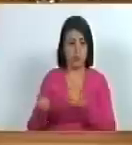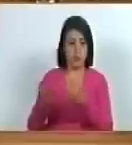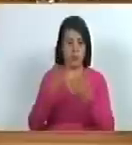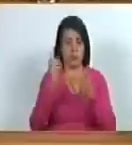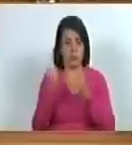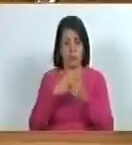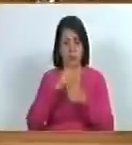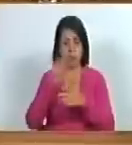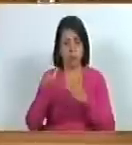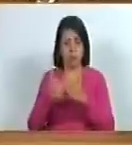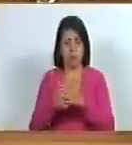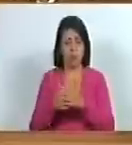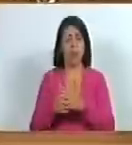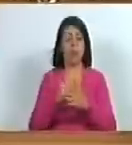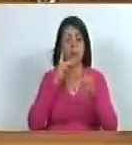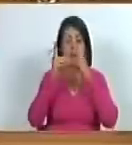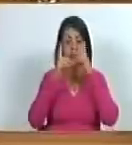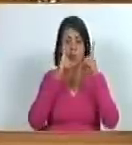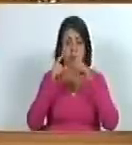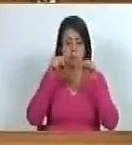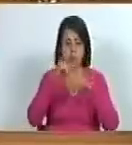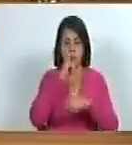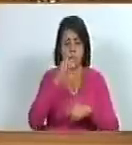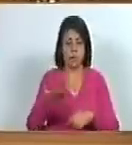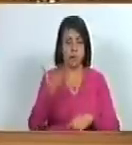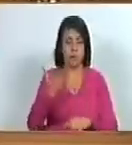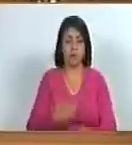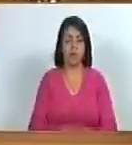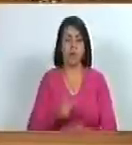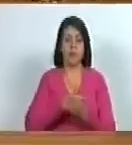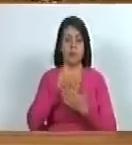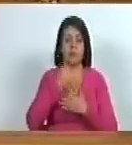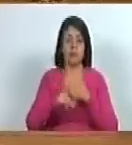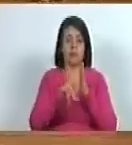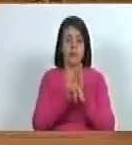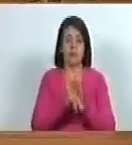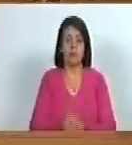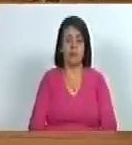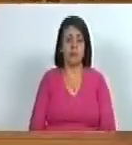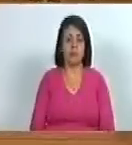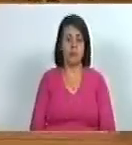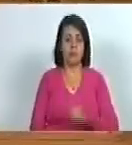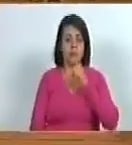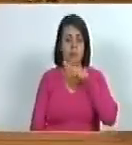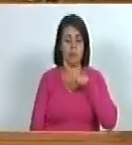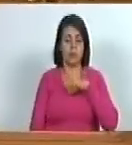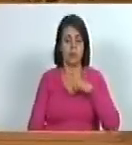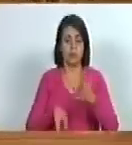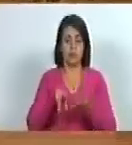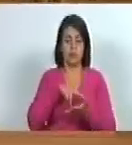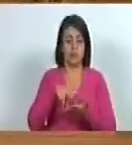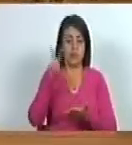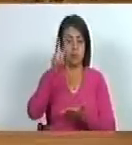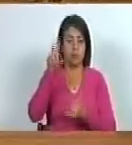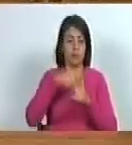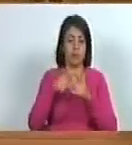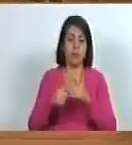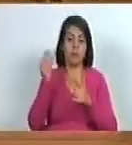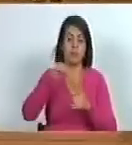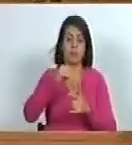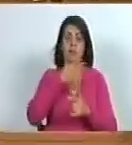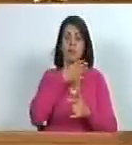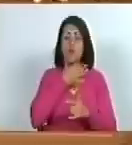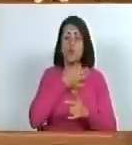la bienvenida para que se vaya a discusión este importante proyecto de ley la historia de la danza en Venezuela resulta